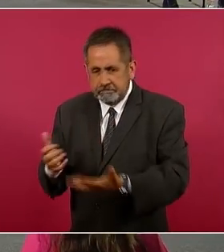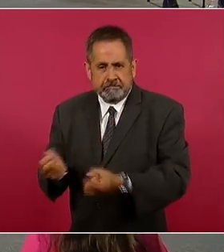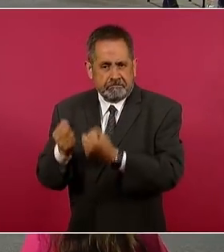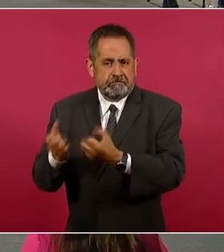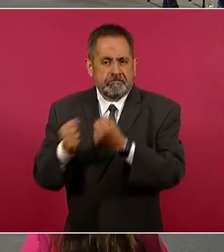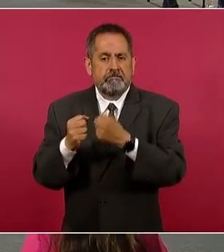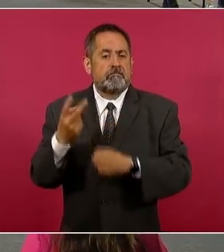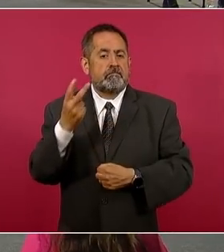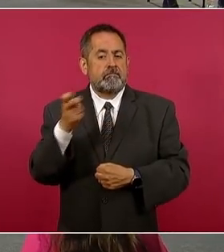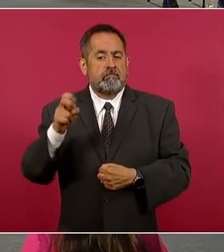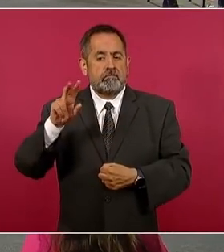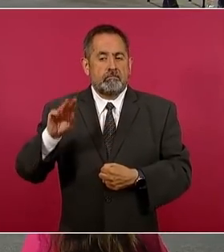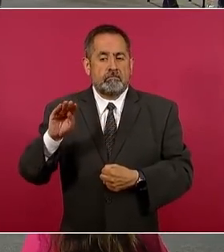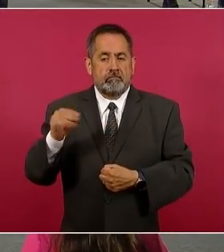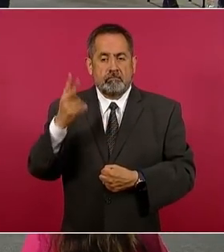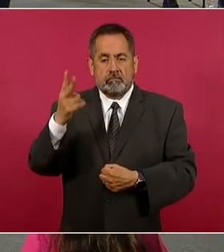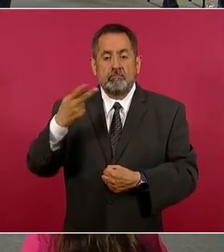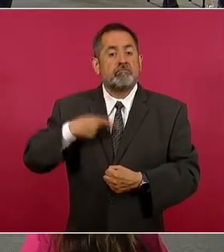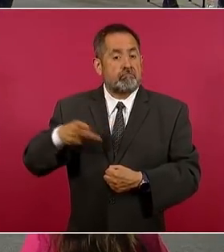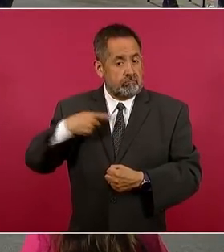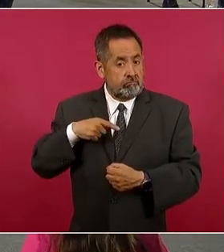292 arqueólogos